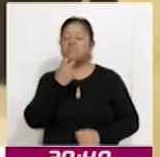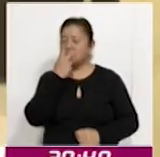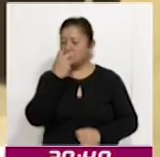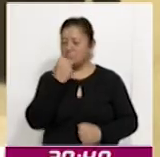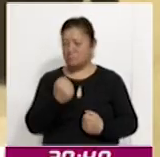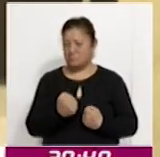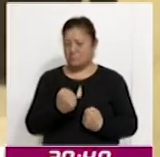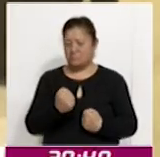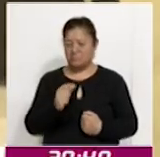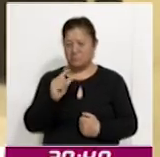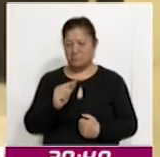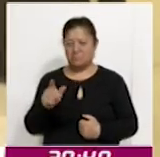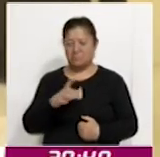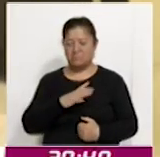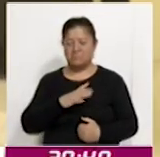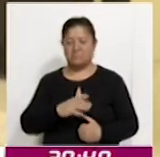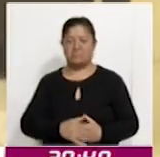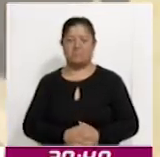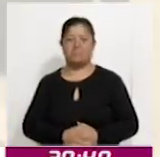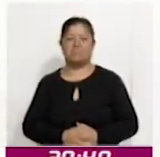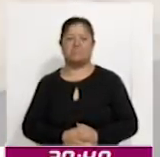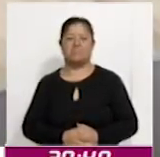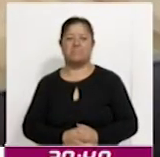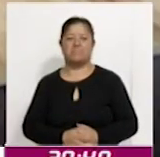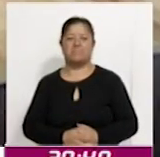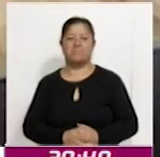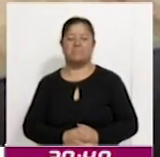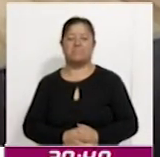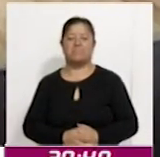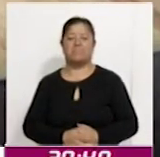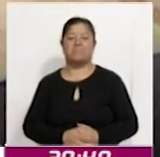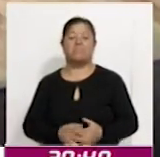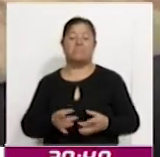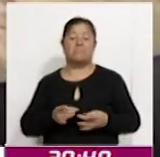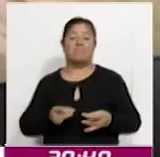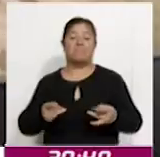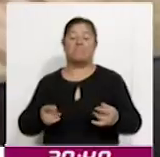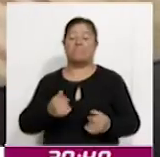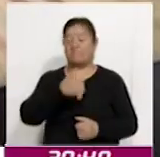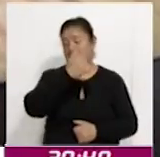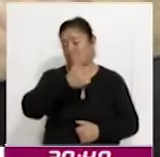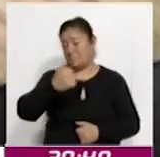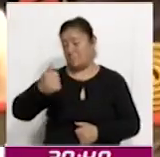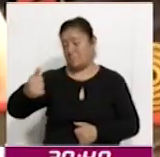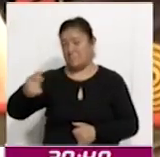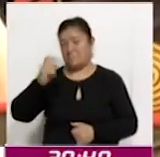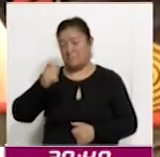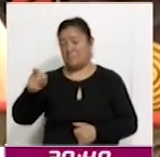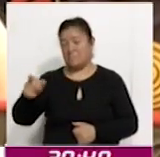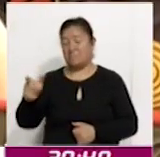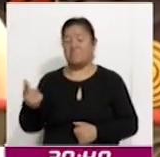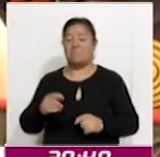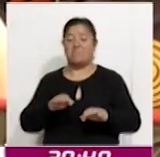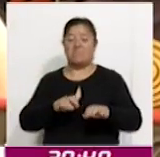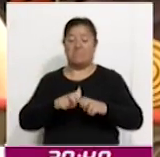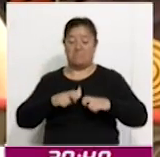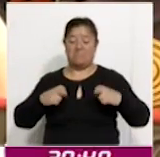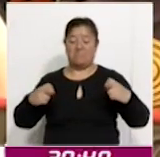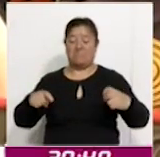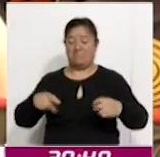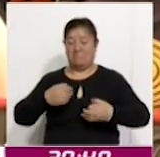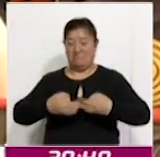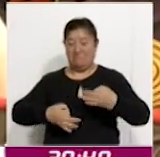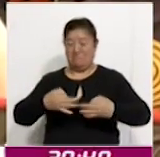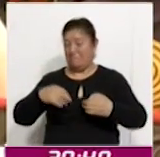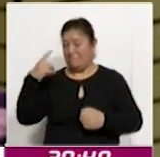letra de las canciones que eligieron para participar. La calidad de las presentaciones hizo que la tarea del jurado fuera sumamente difícil.